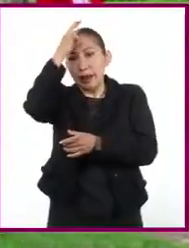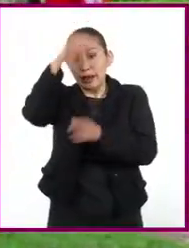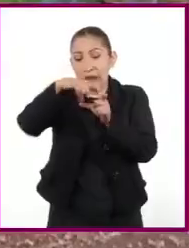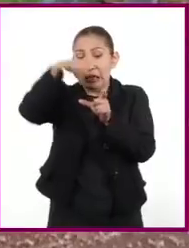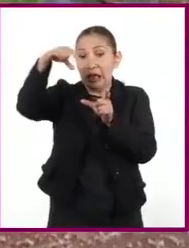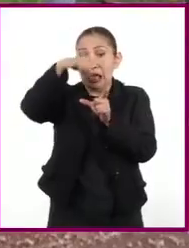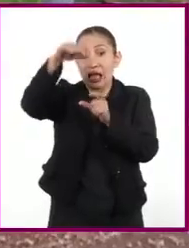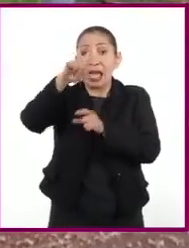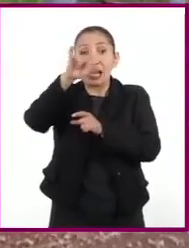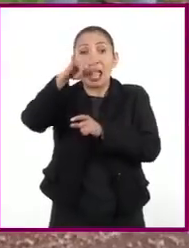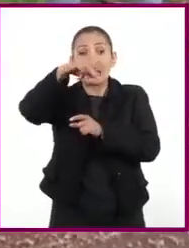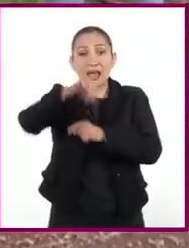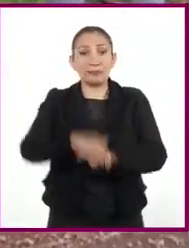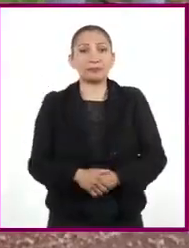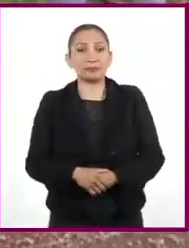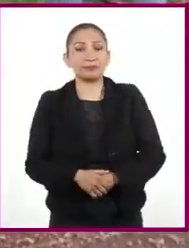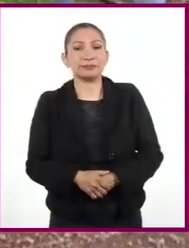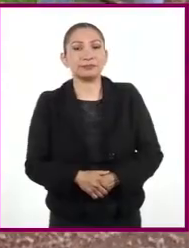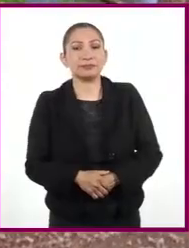ramas de una liana